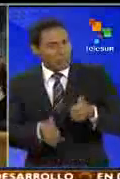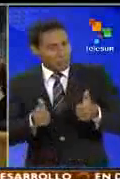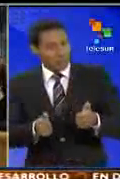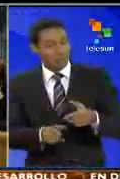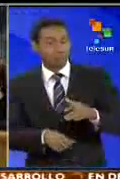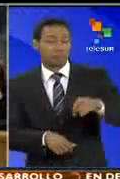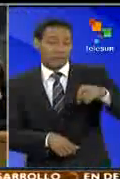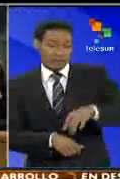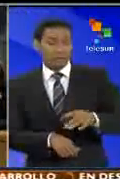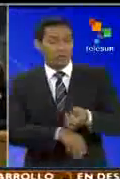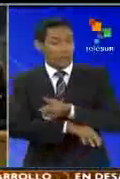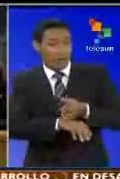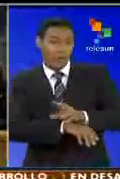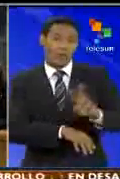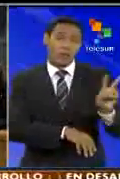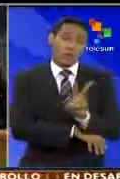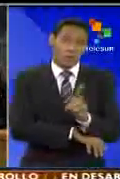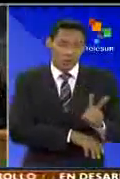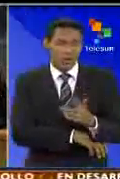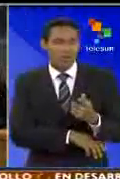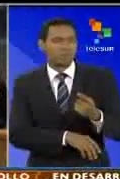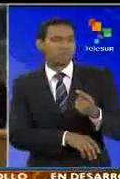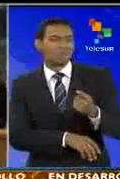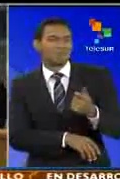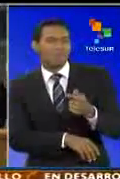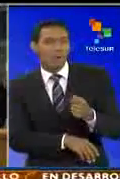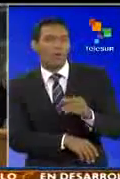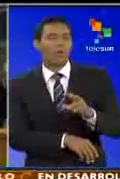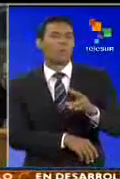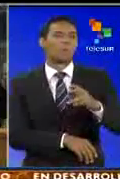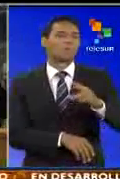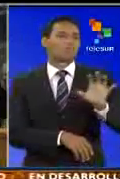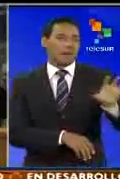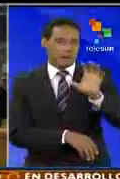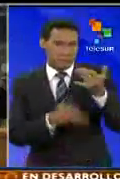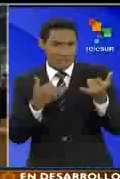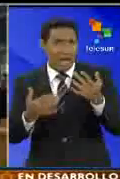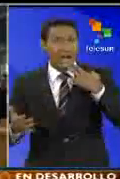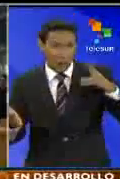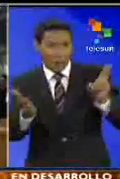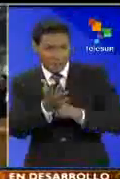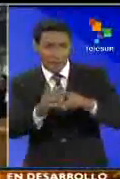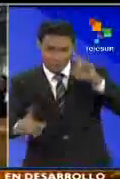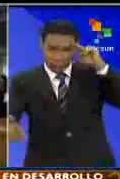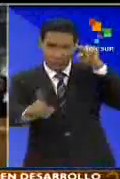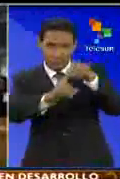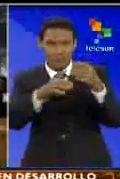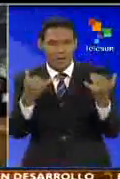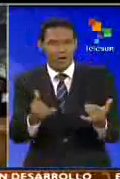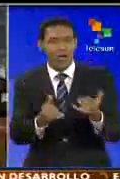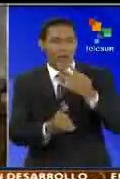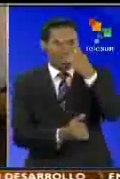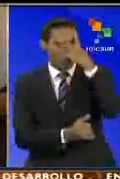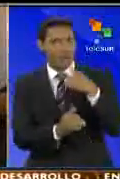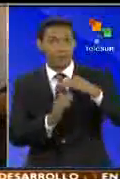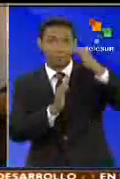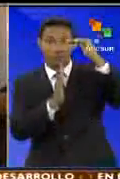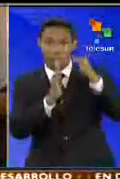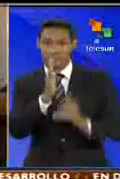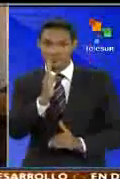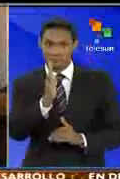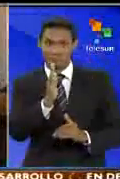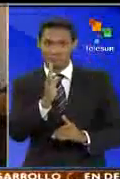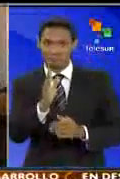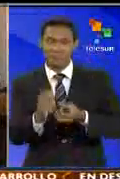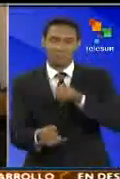revolución bolivariana sea uno de los pocos países que ha cumplido con las metas del milenio y que hemos logrado reducir la pobreza extrema y